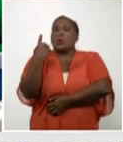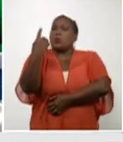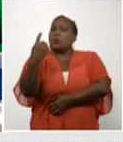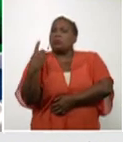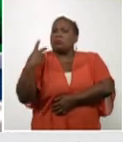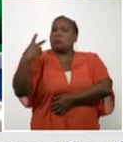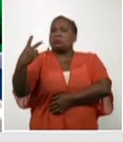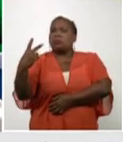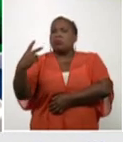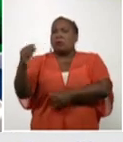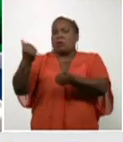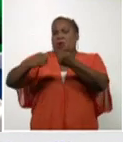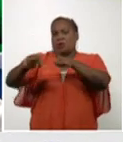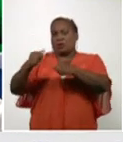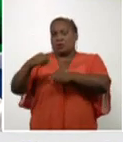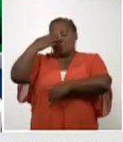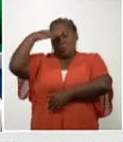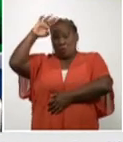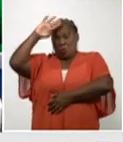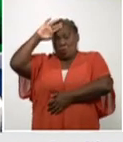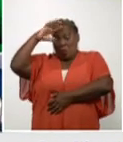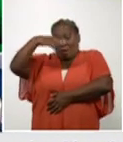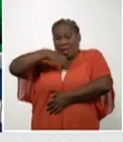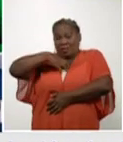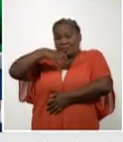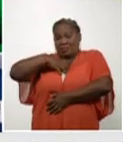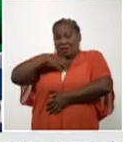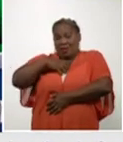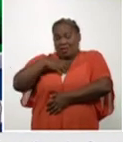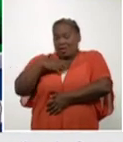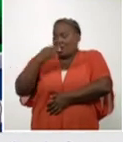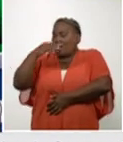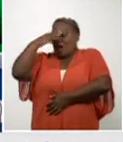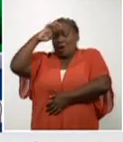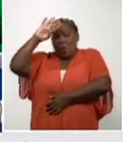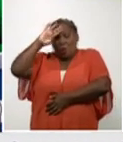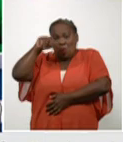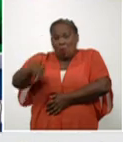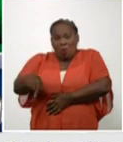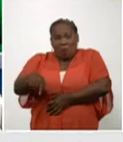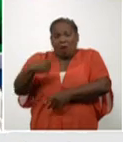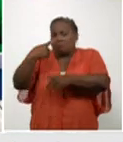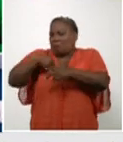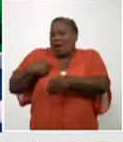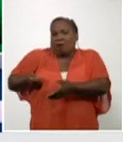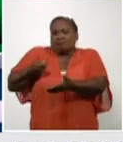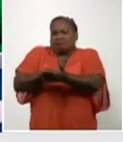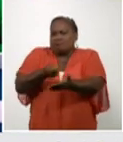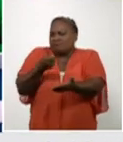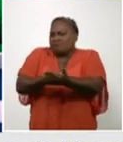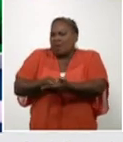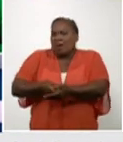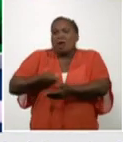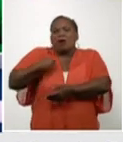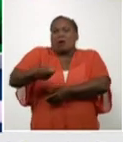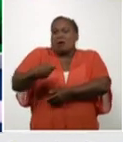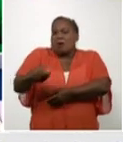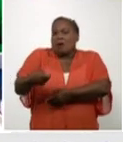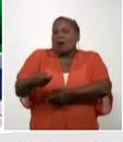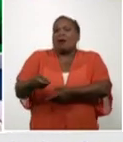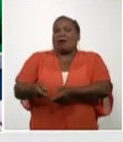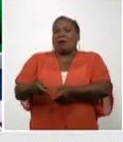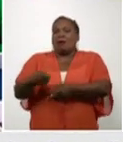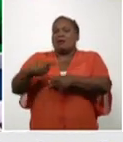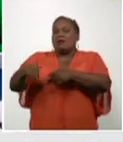laboratorios. Y Cuba no ha escatimado recursos para que se monten, porque eso es calidad